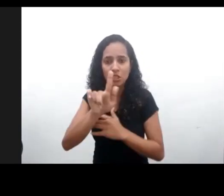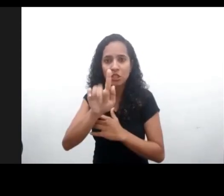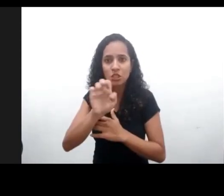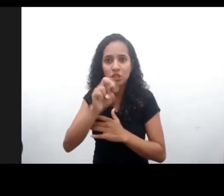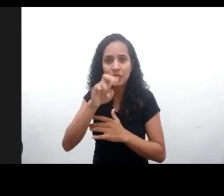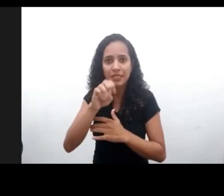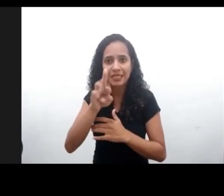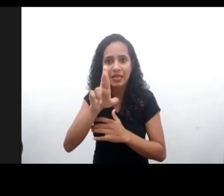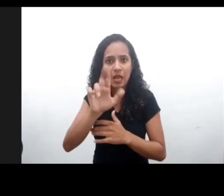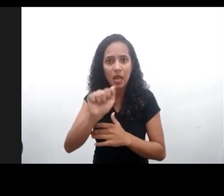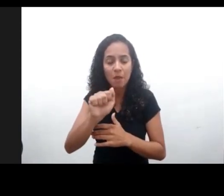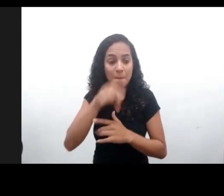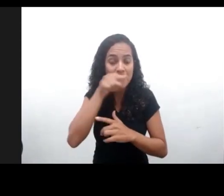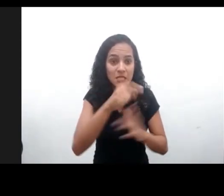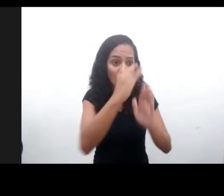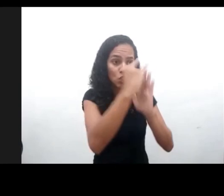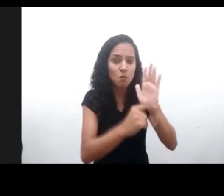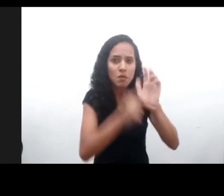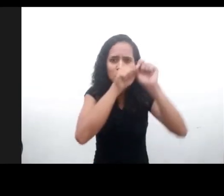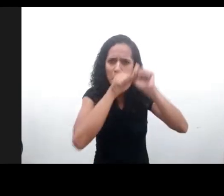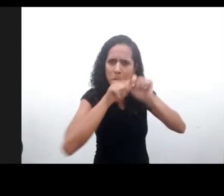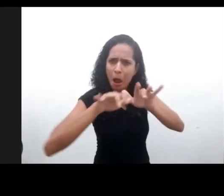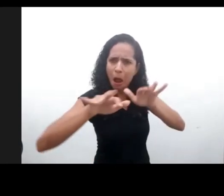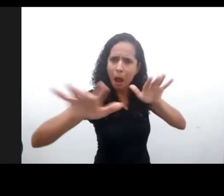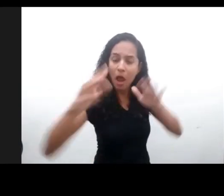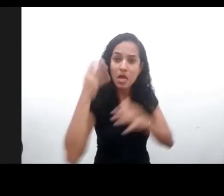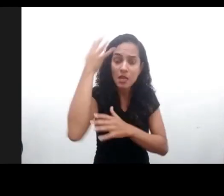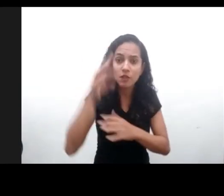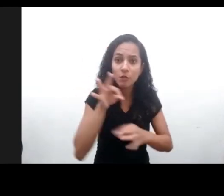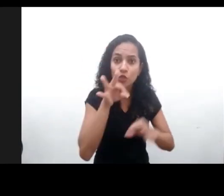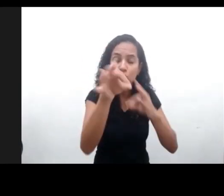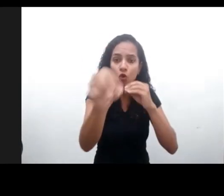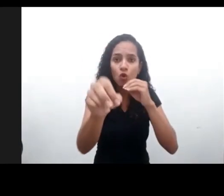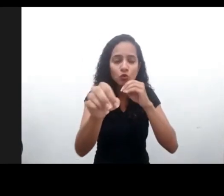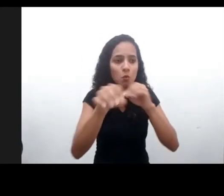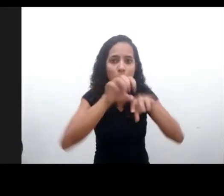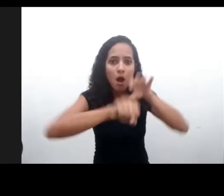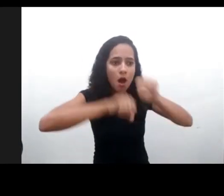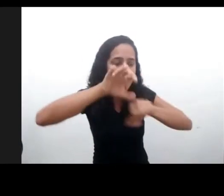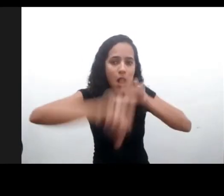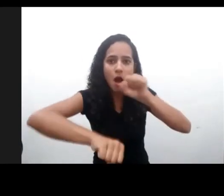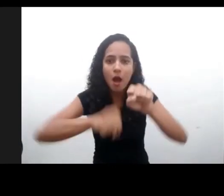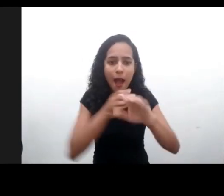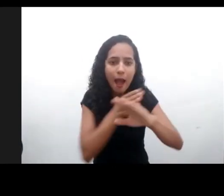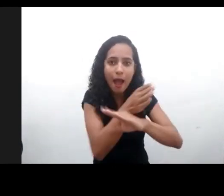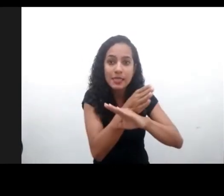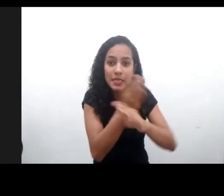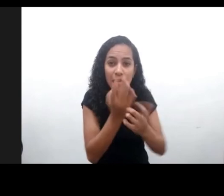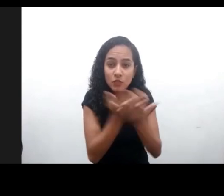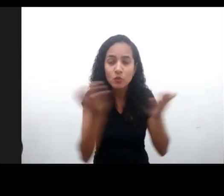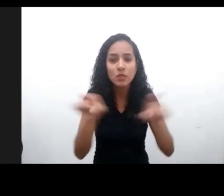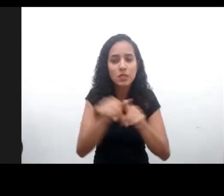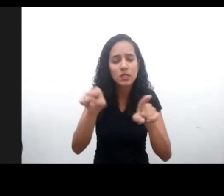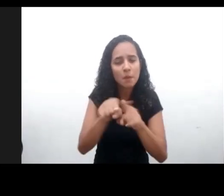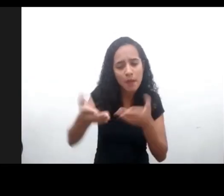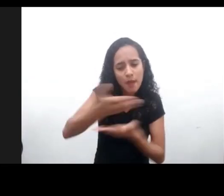eventos como este y que se difunda particularmente entre los niños, las niñas y los adolescentes. Y para eso